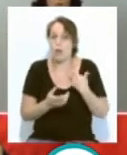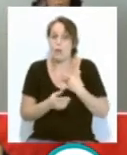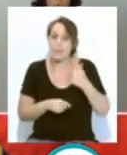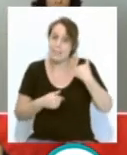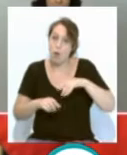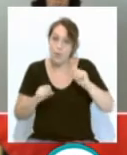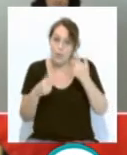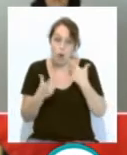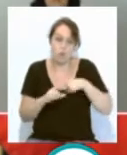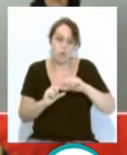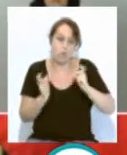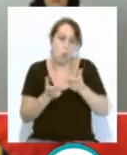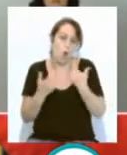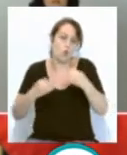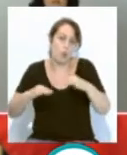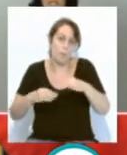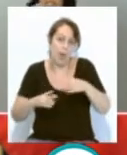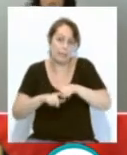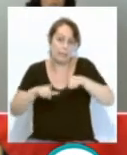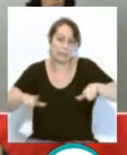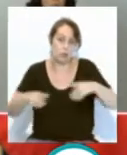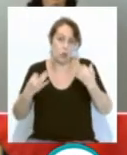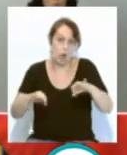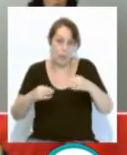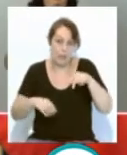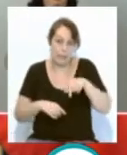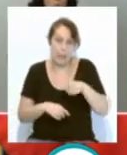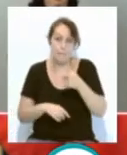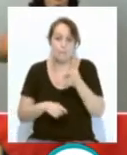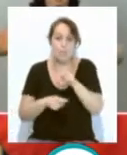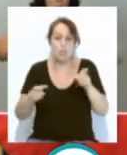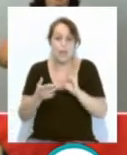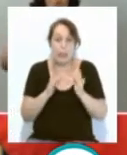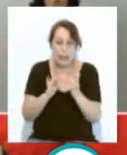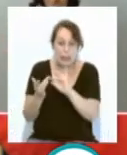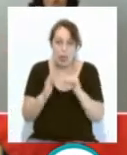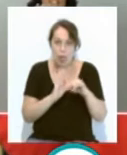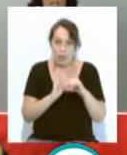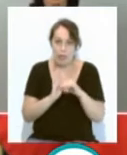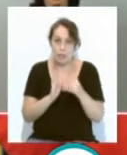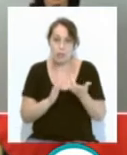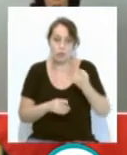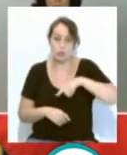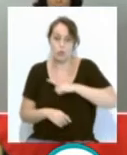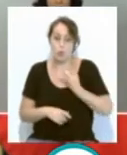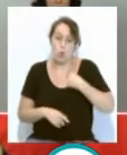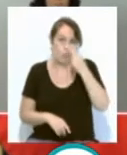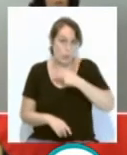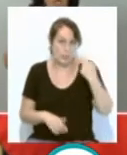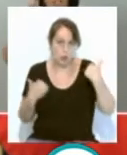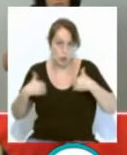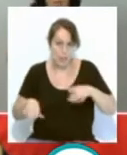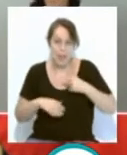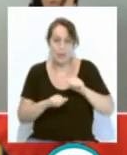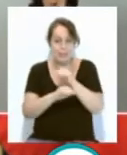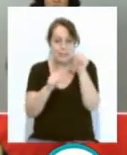hace referencia a un grupo normal, una aula normal, solamente aquellos contactos estrechos. De todas formas, también hemos adquirido el compromiso de